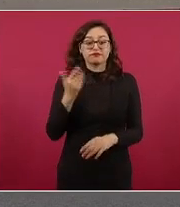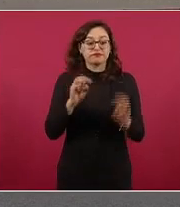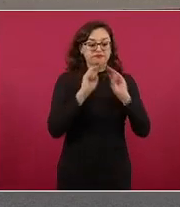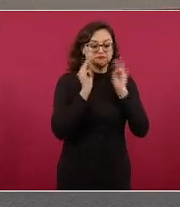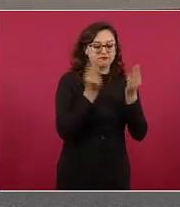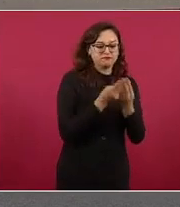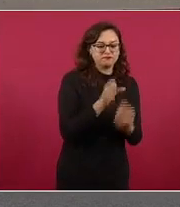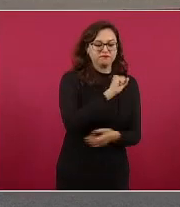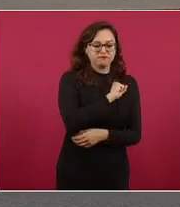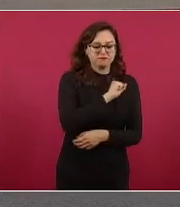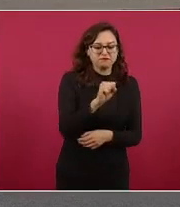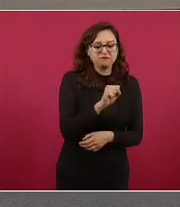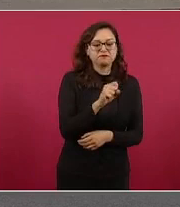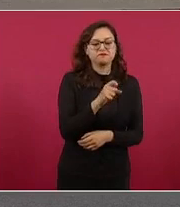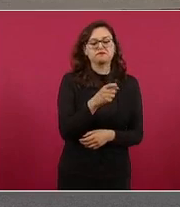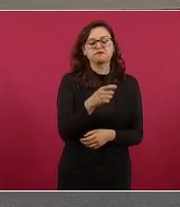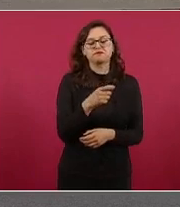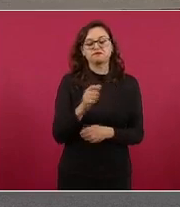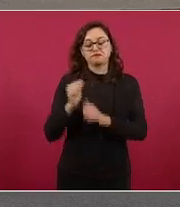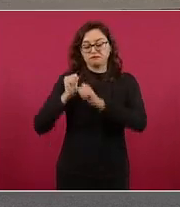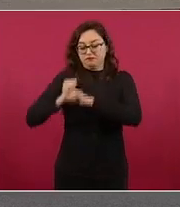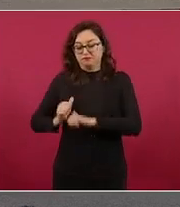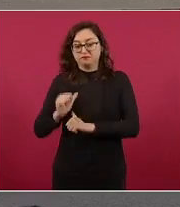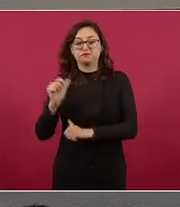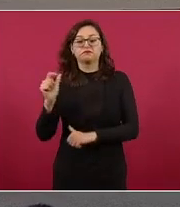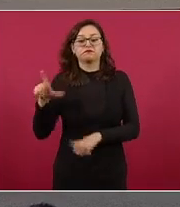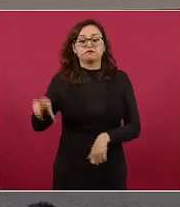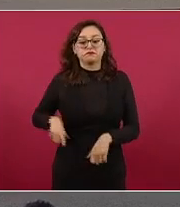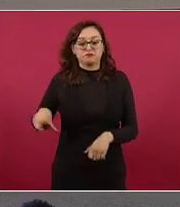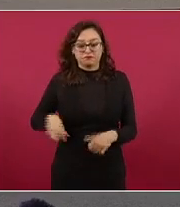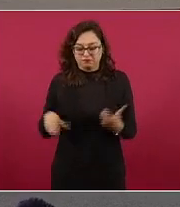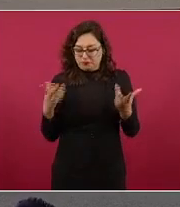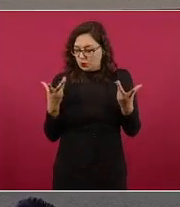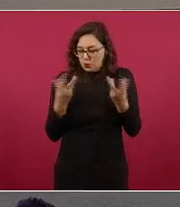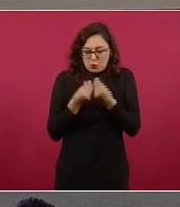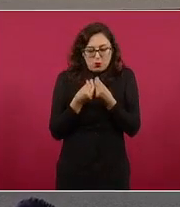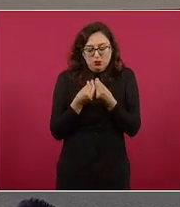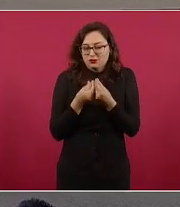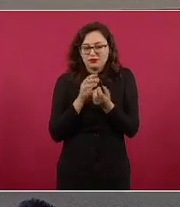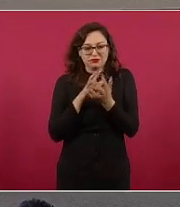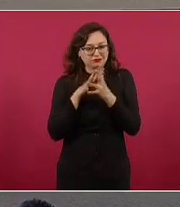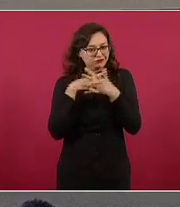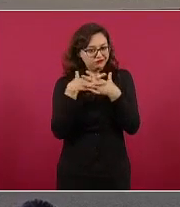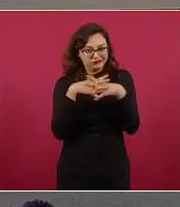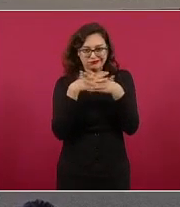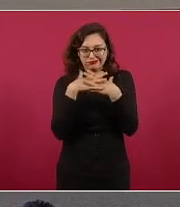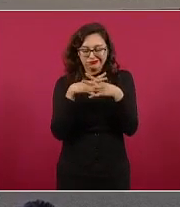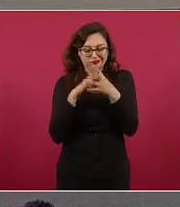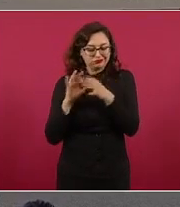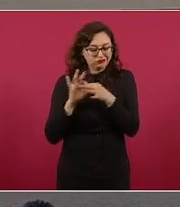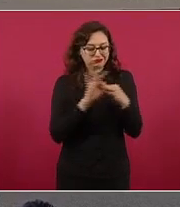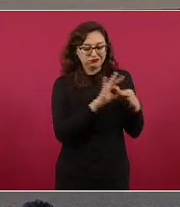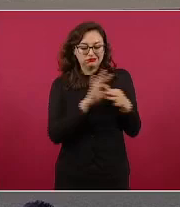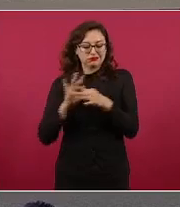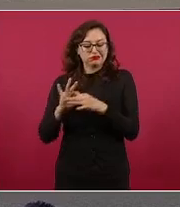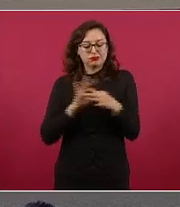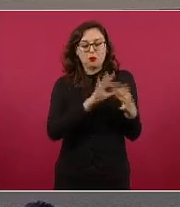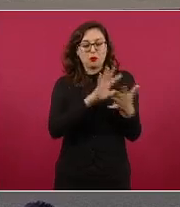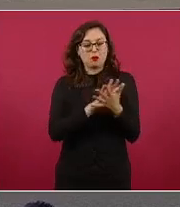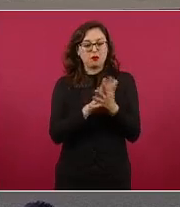no había una línea divisoria no había una frontera